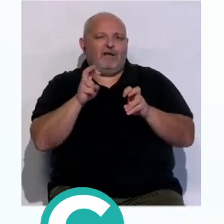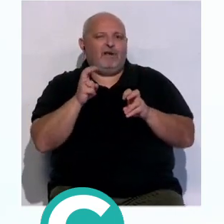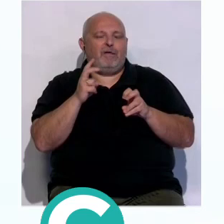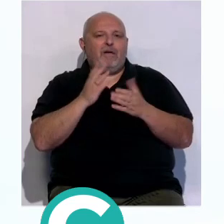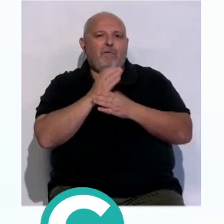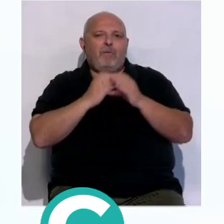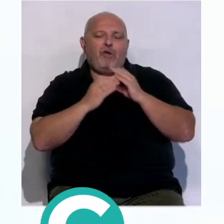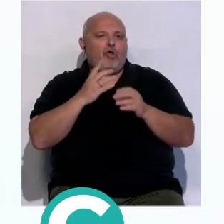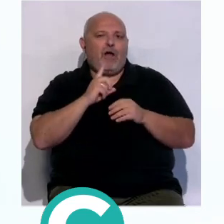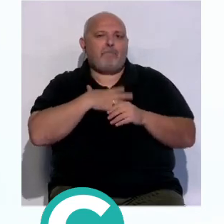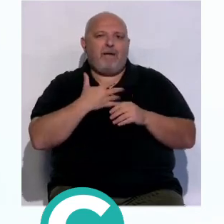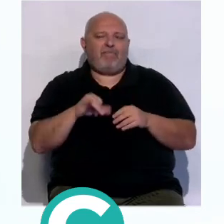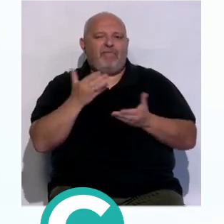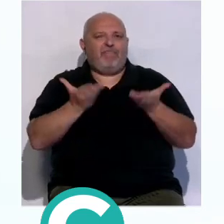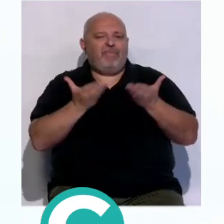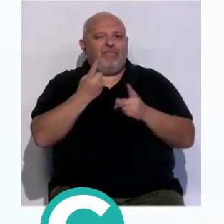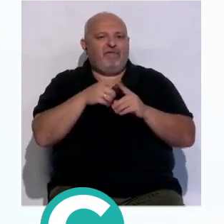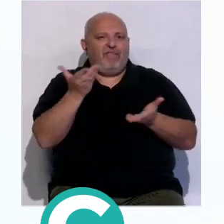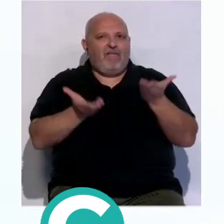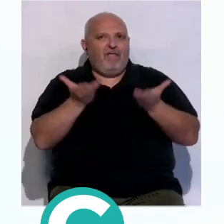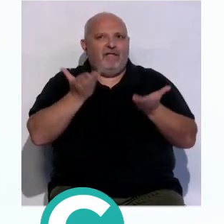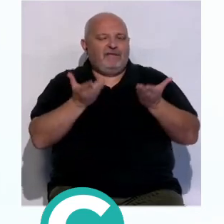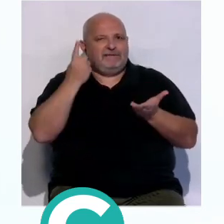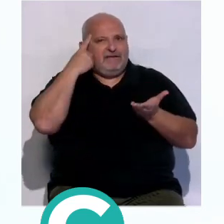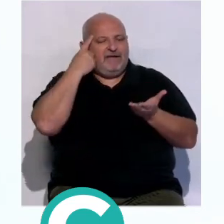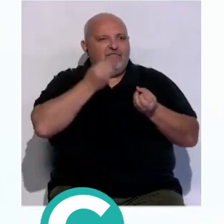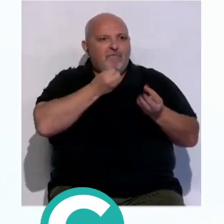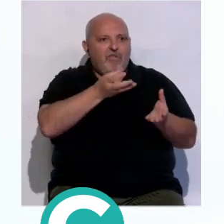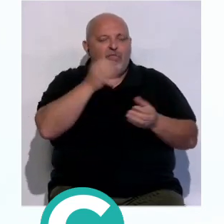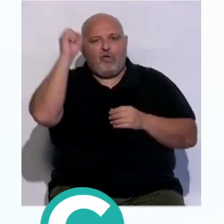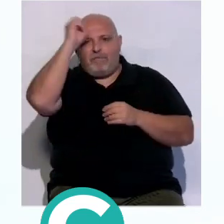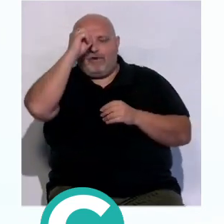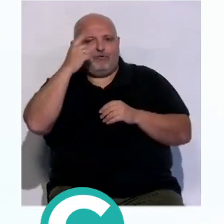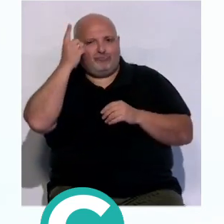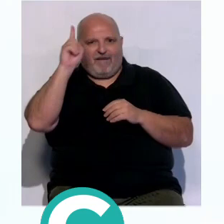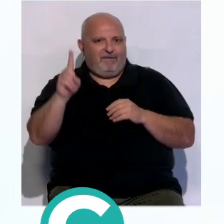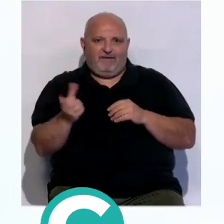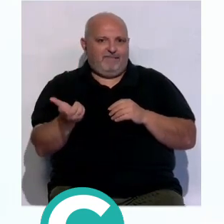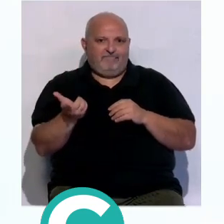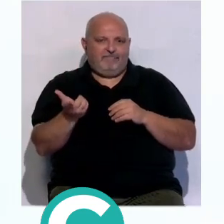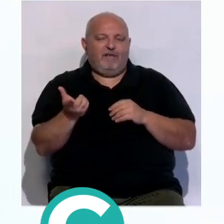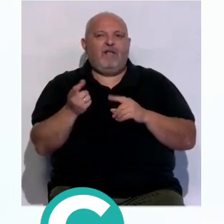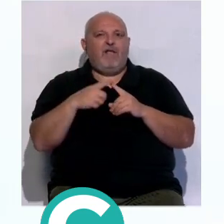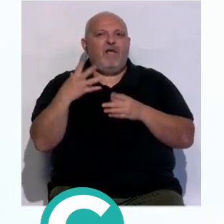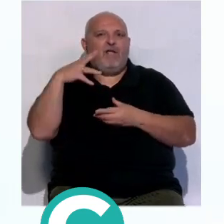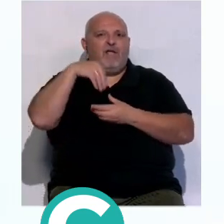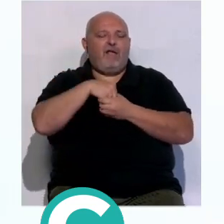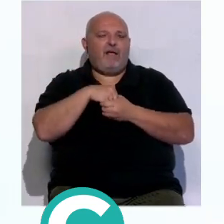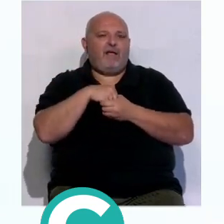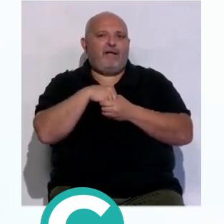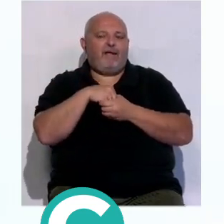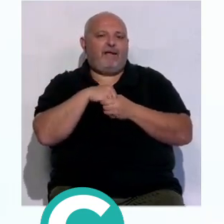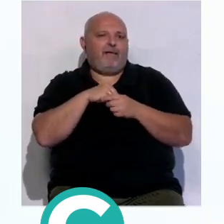incapaces cada vez más de diferenciar información de opinión incluso nos meten de matute